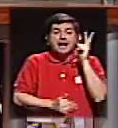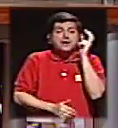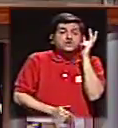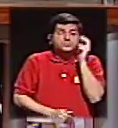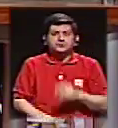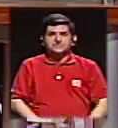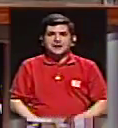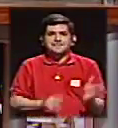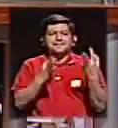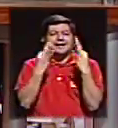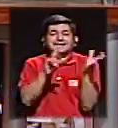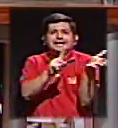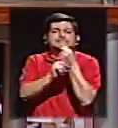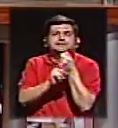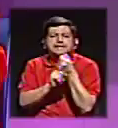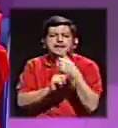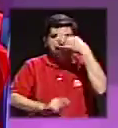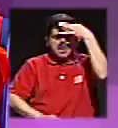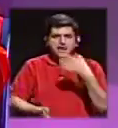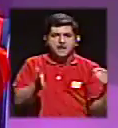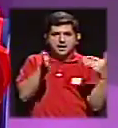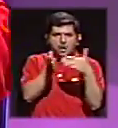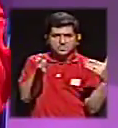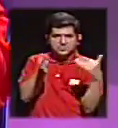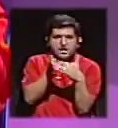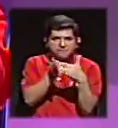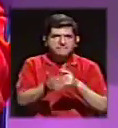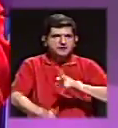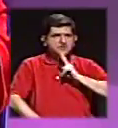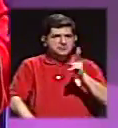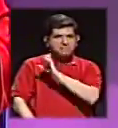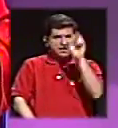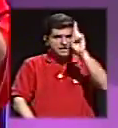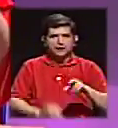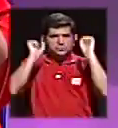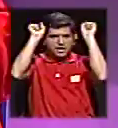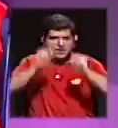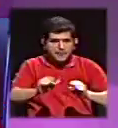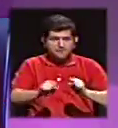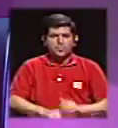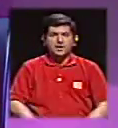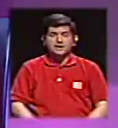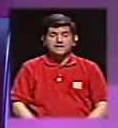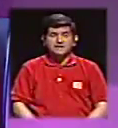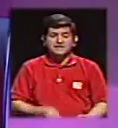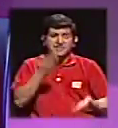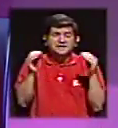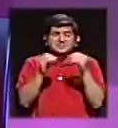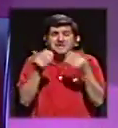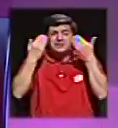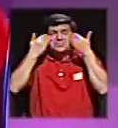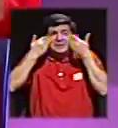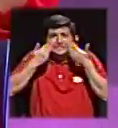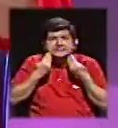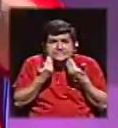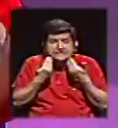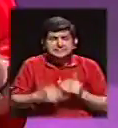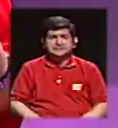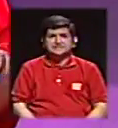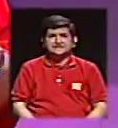a qué aferrarse. Y por creer otra vez que realmente Costa Rica puede. Y Marlon, lo más triste de todo es que